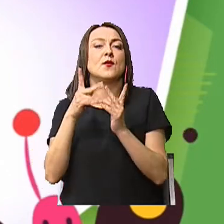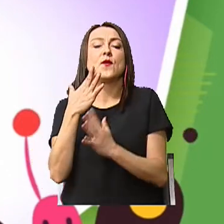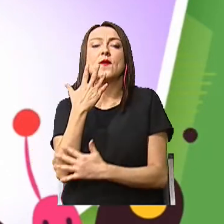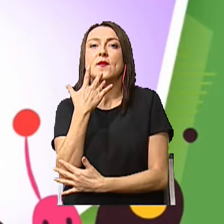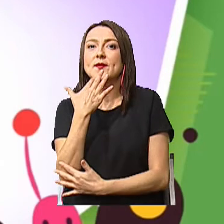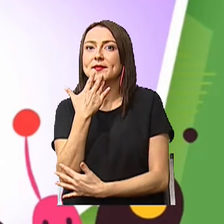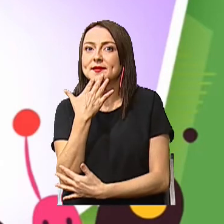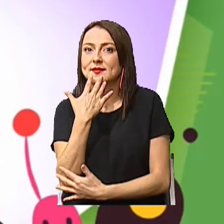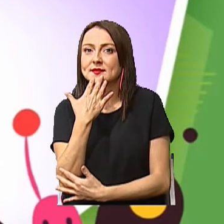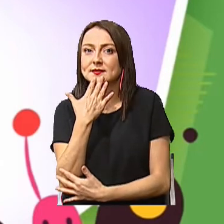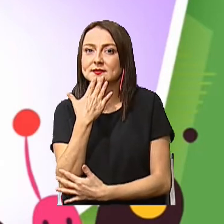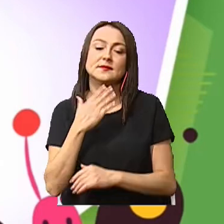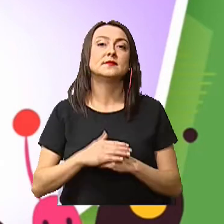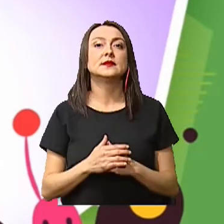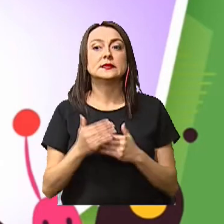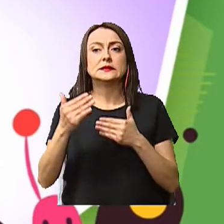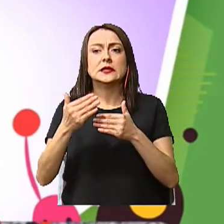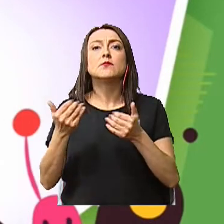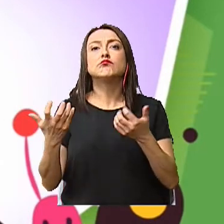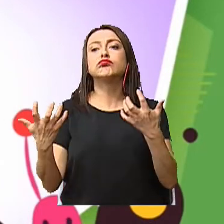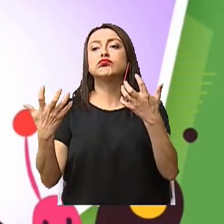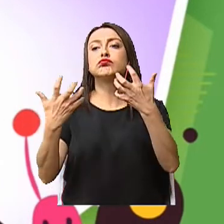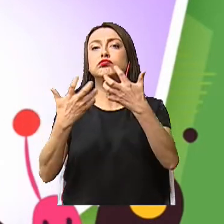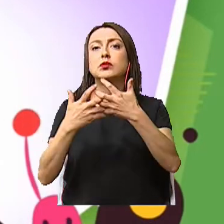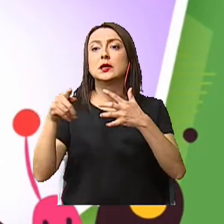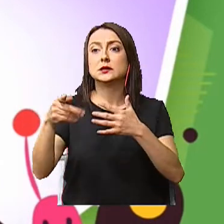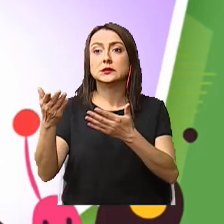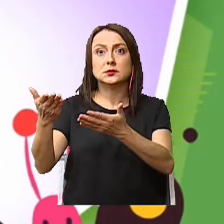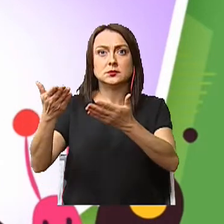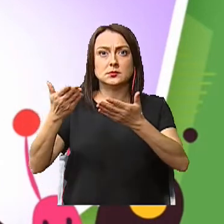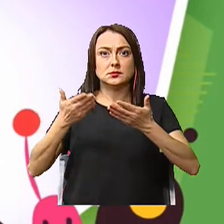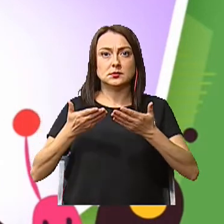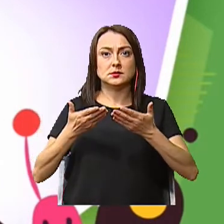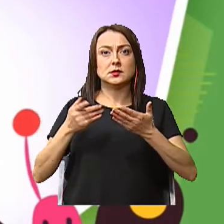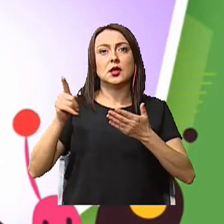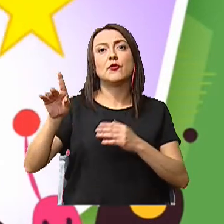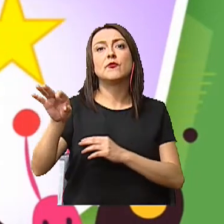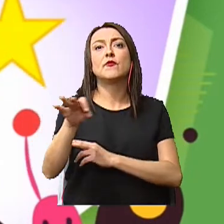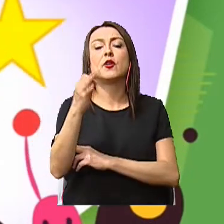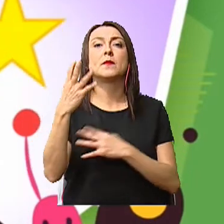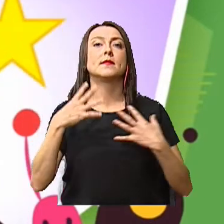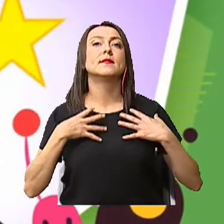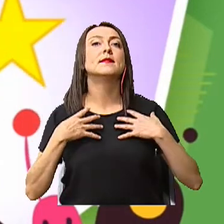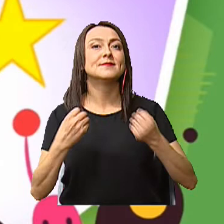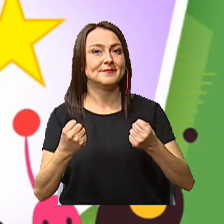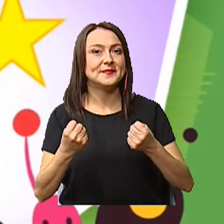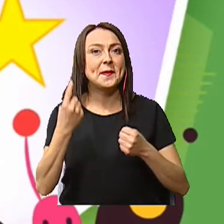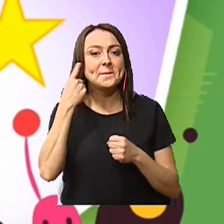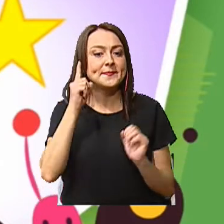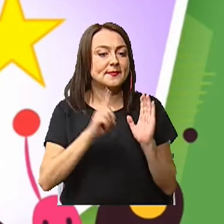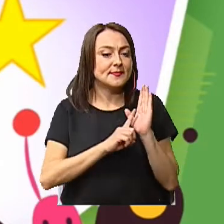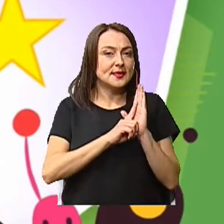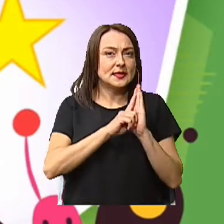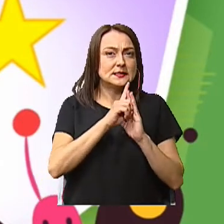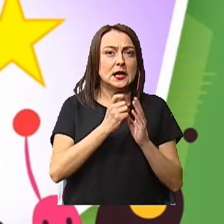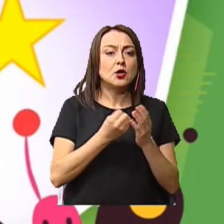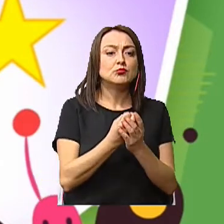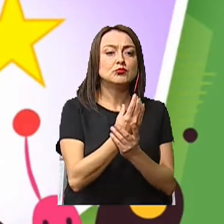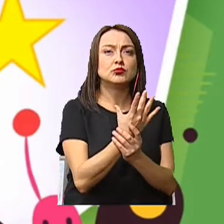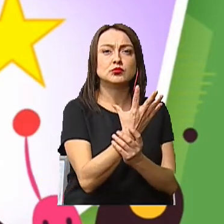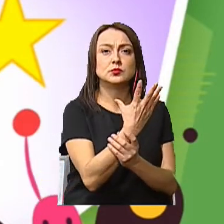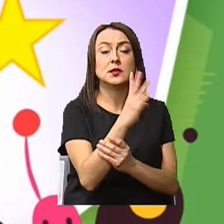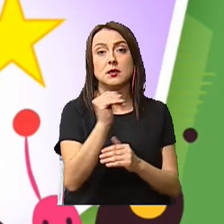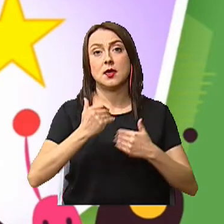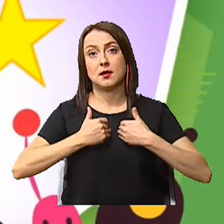Acercarse adecuadamente a estas fuentes es una forma saludable para el desarrollo de plantas y